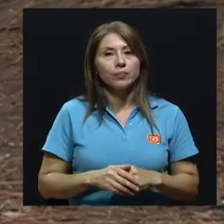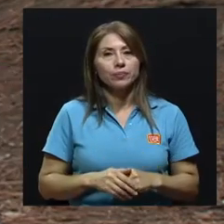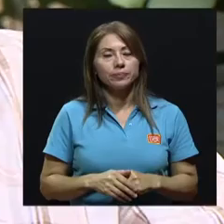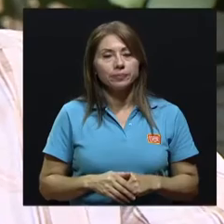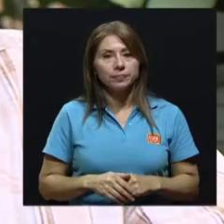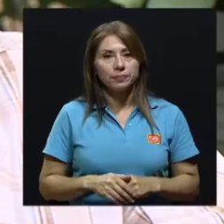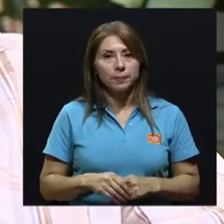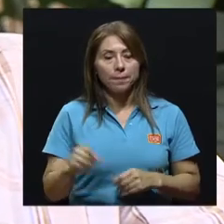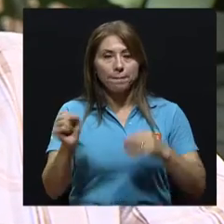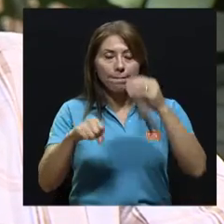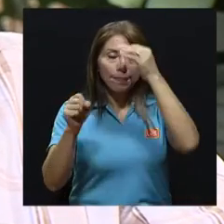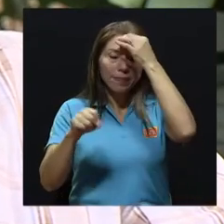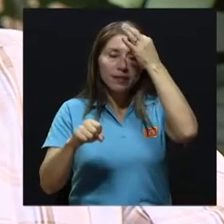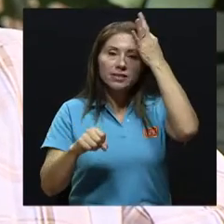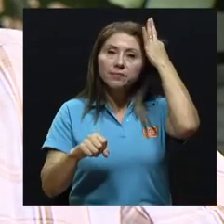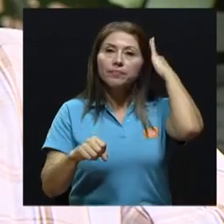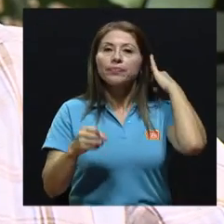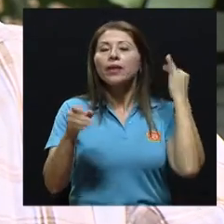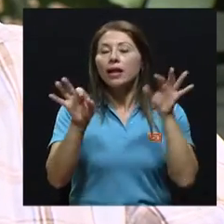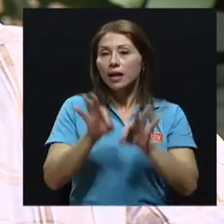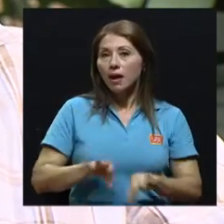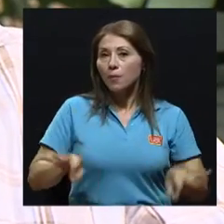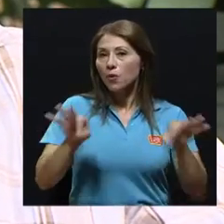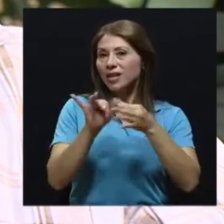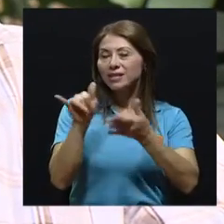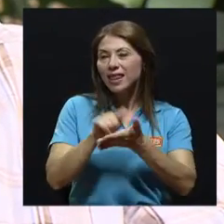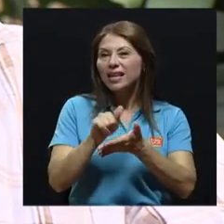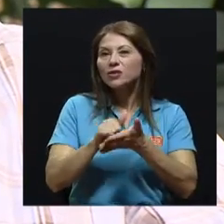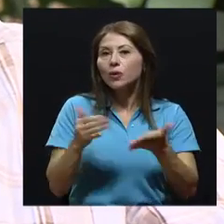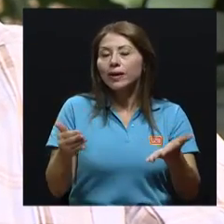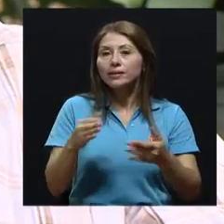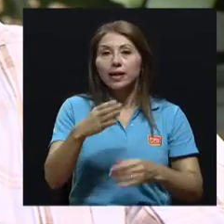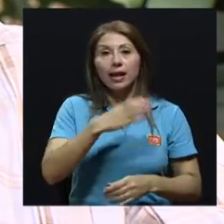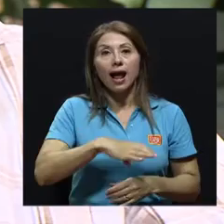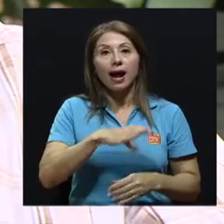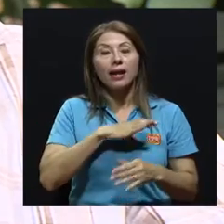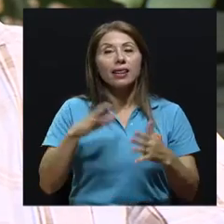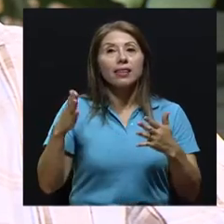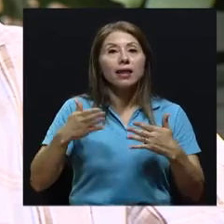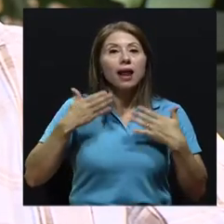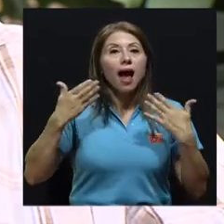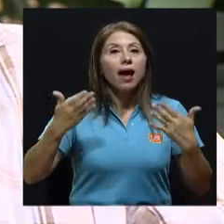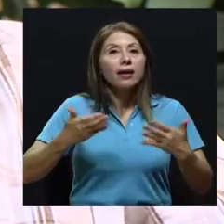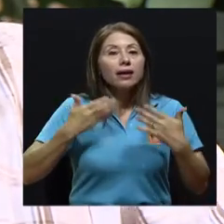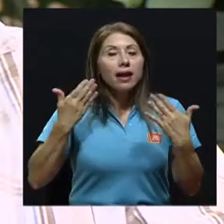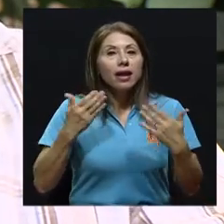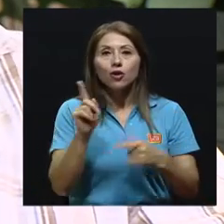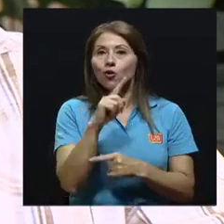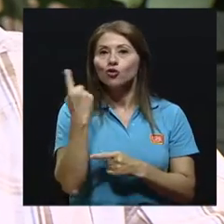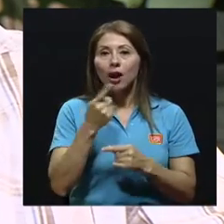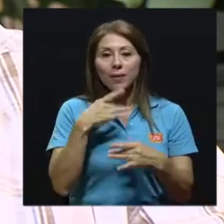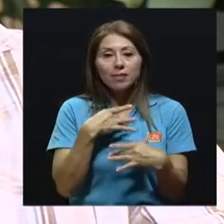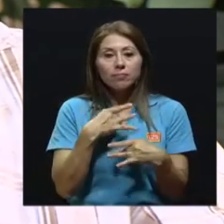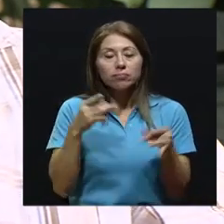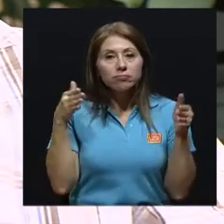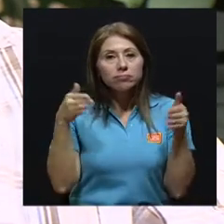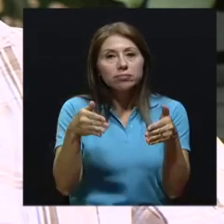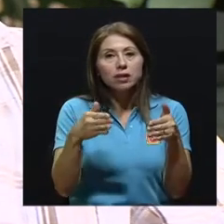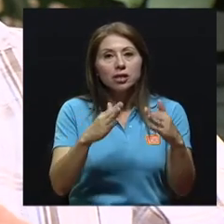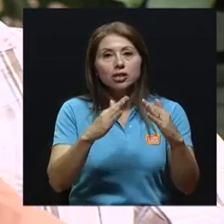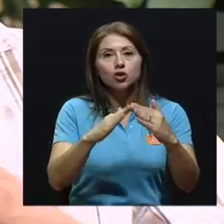respecto. Claro, sí, la importancia de esto es que la calidad del aire no es algo meramente de una ciudad, sino que